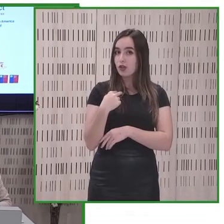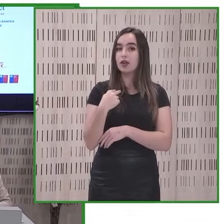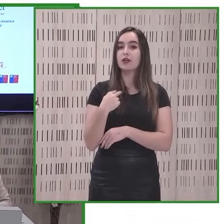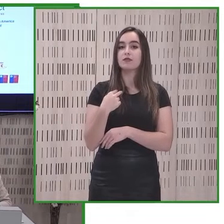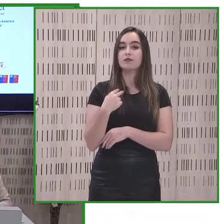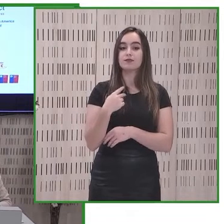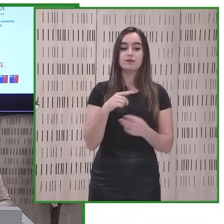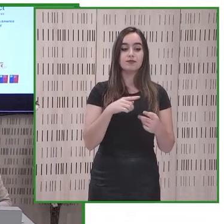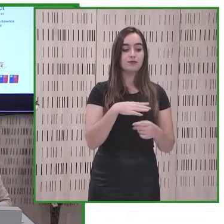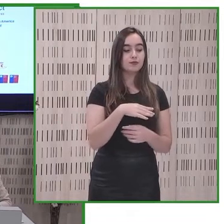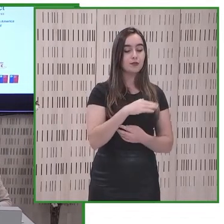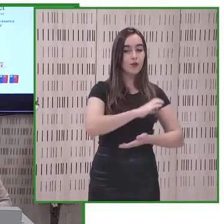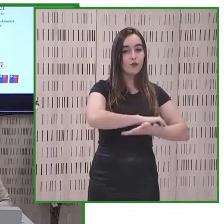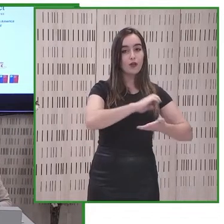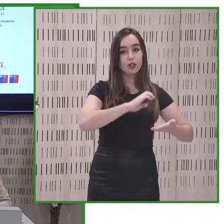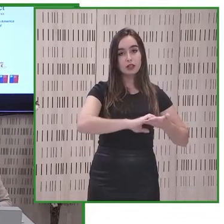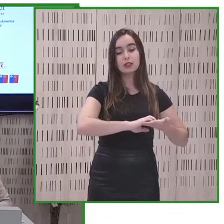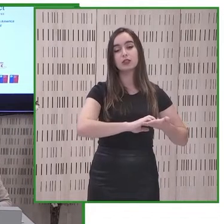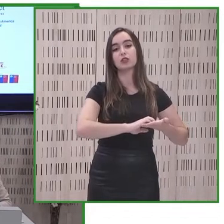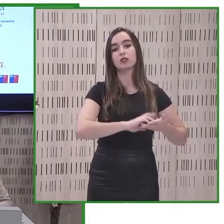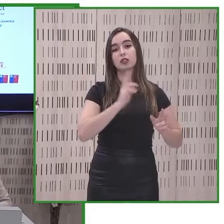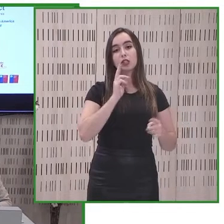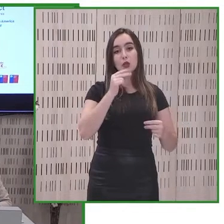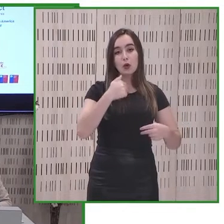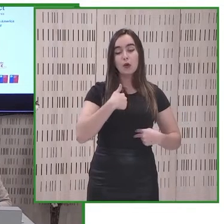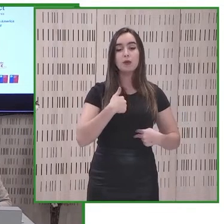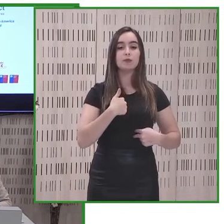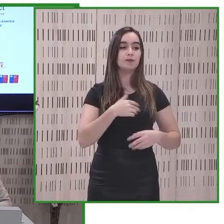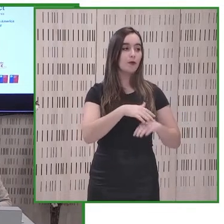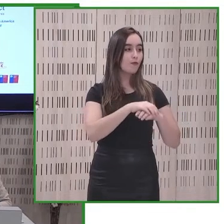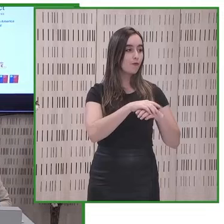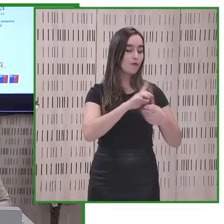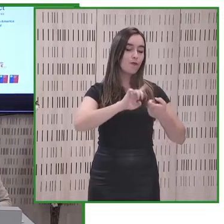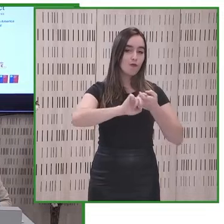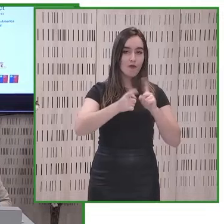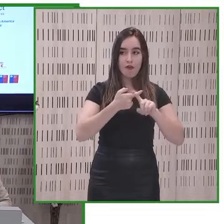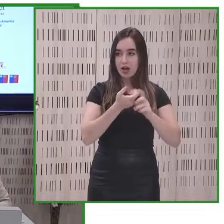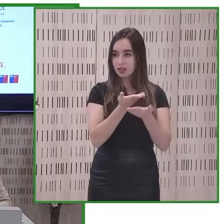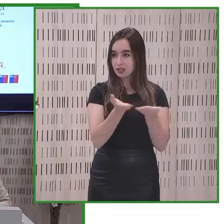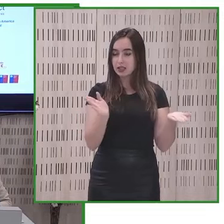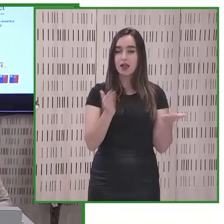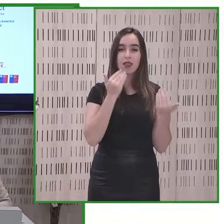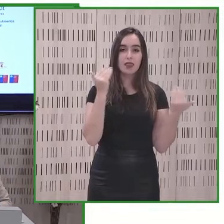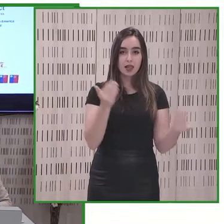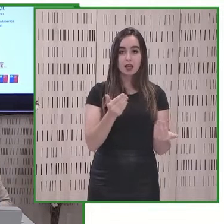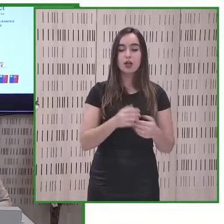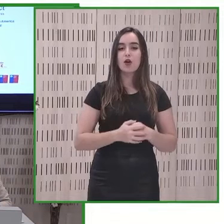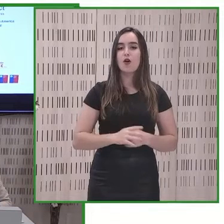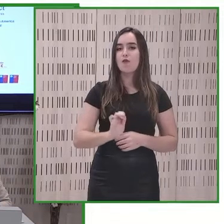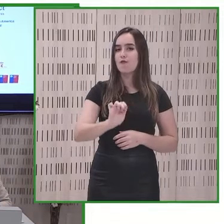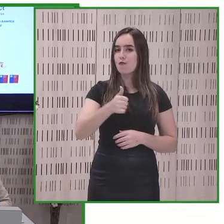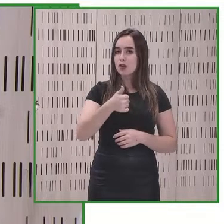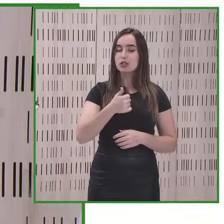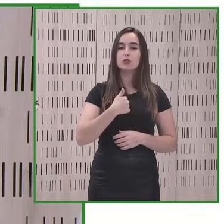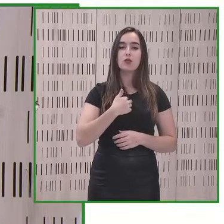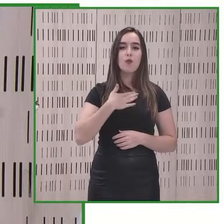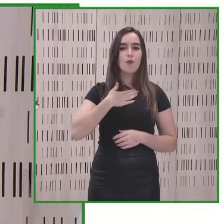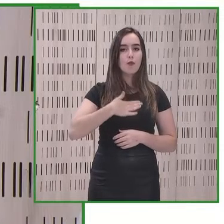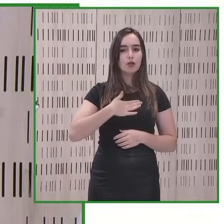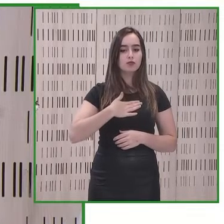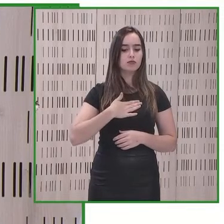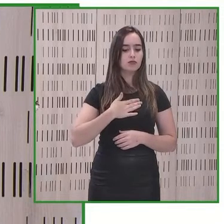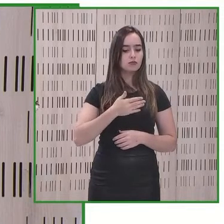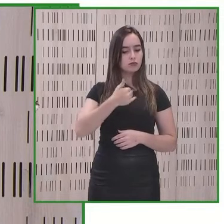descubre me de cero proyect amigos y amigas en primer lugar quiero manifestar nuestro orgullo y compromiso con con esta